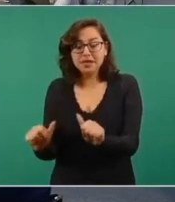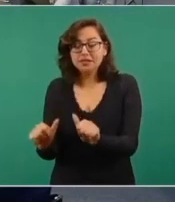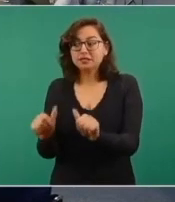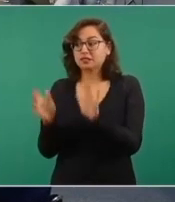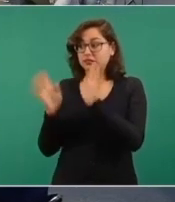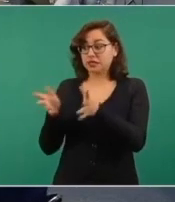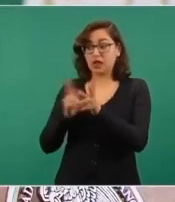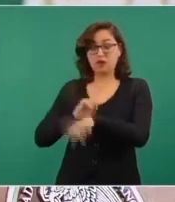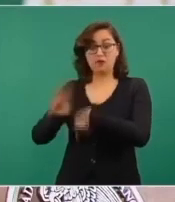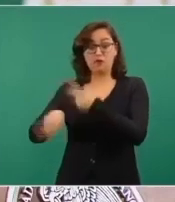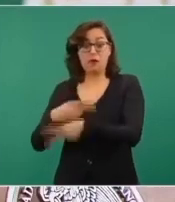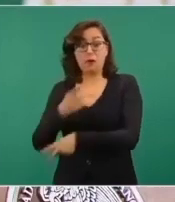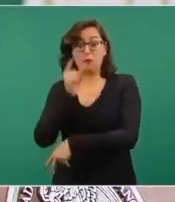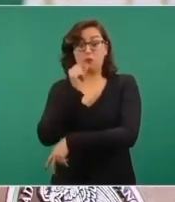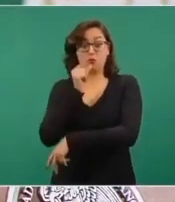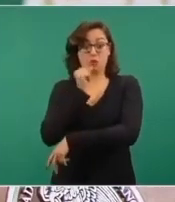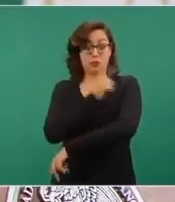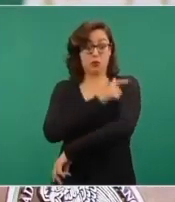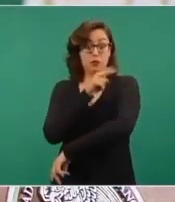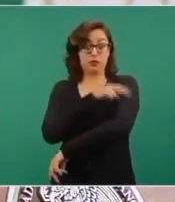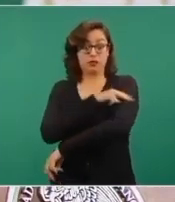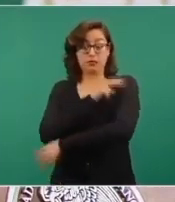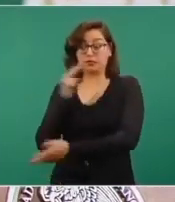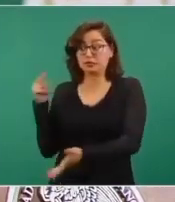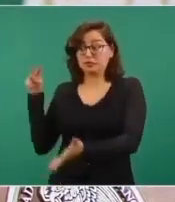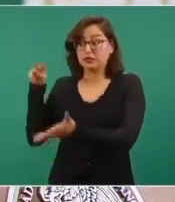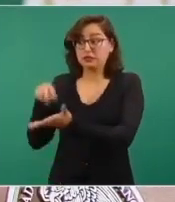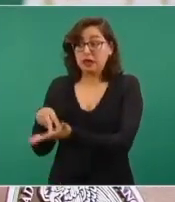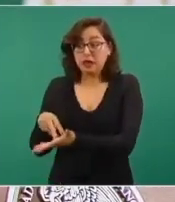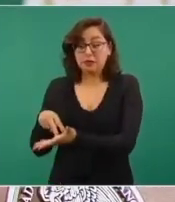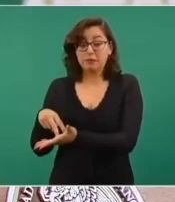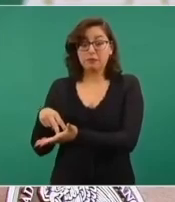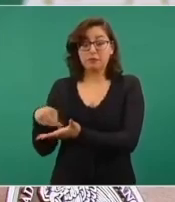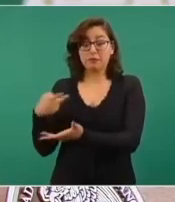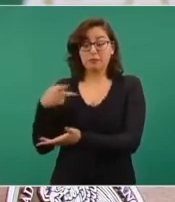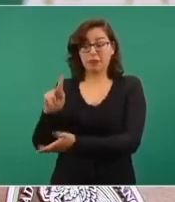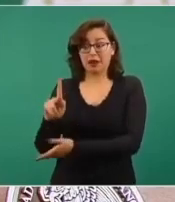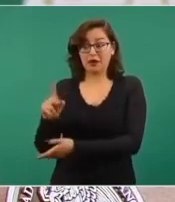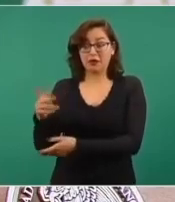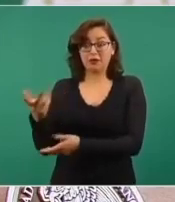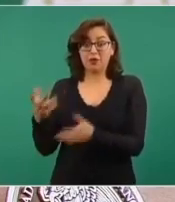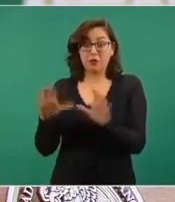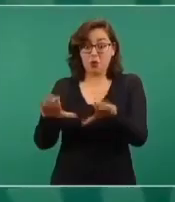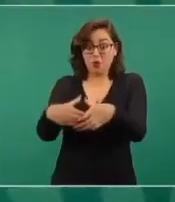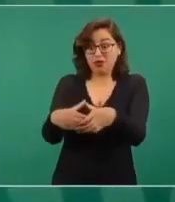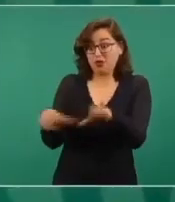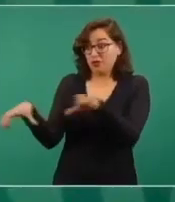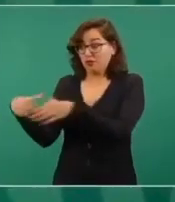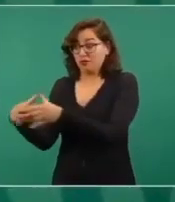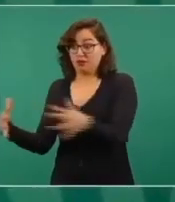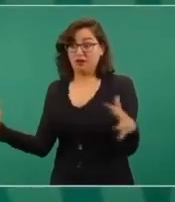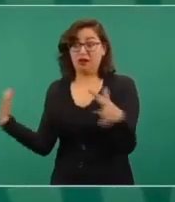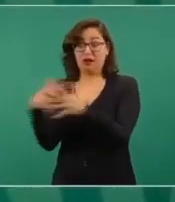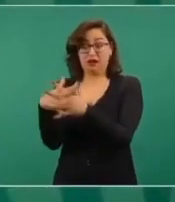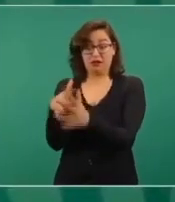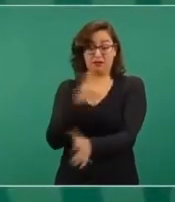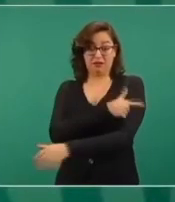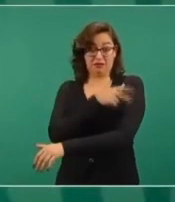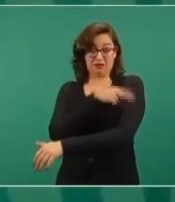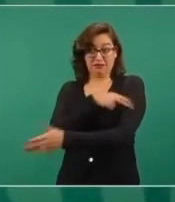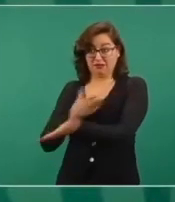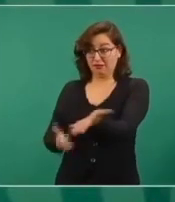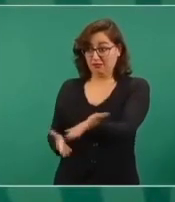Nacional no necesariamente resuelve el riesgo de violencia entre las propias comunidades. Tiene que haber un acuerdo